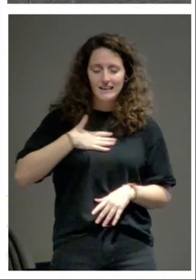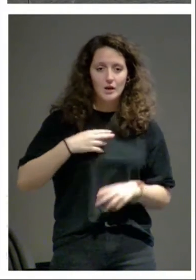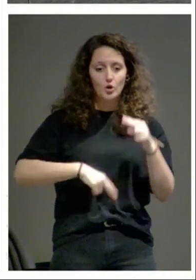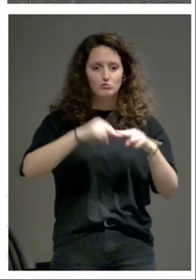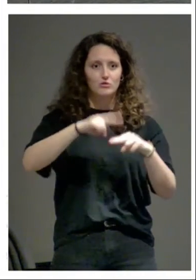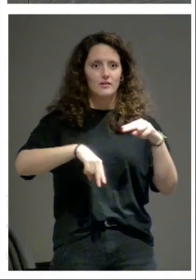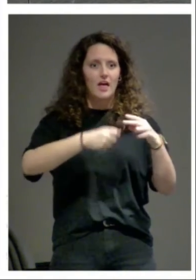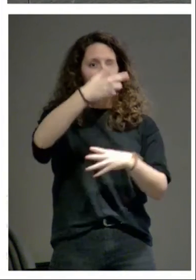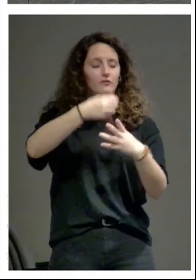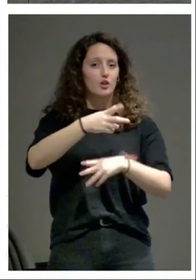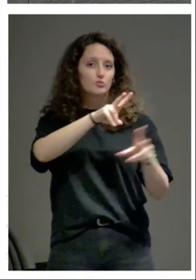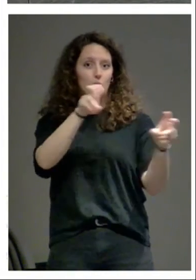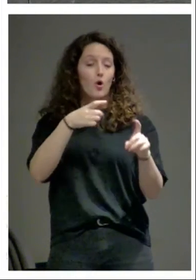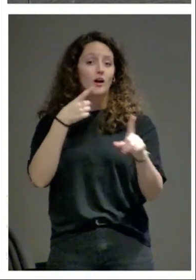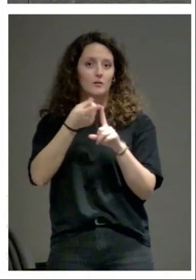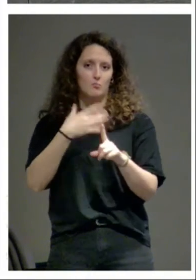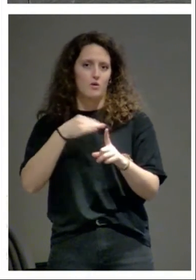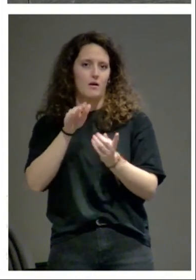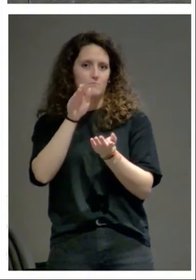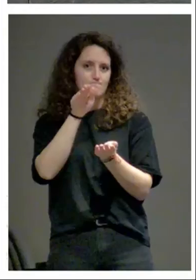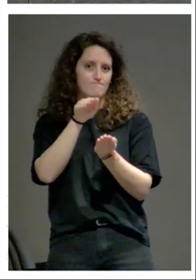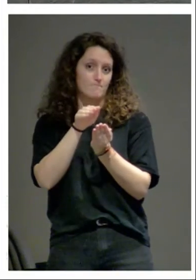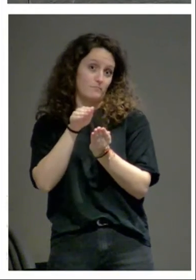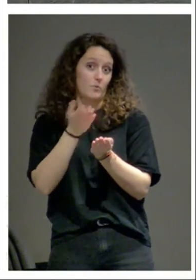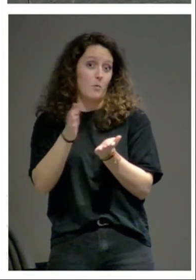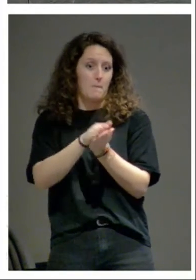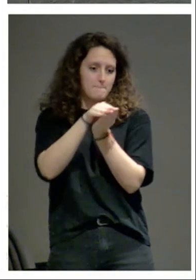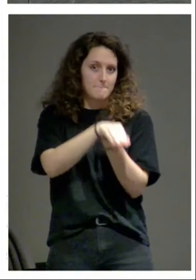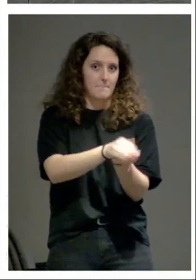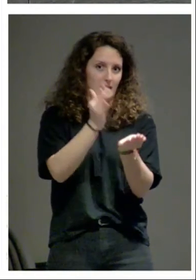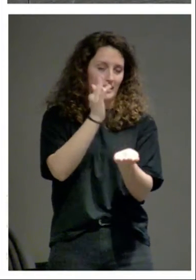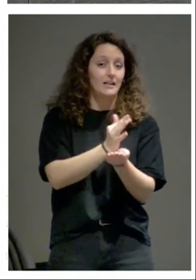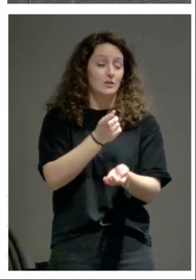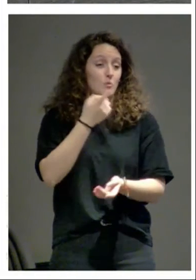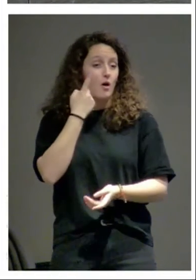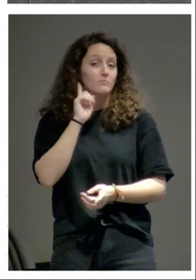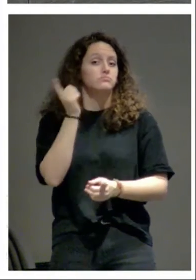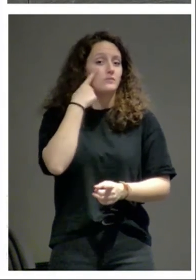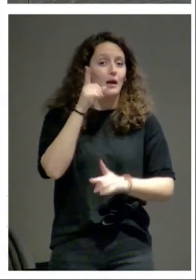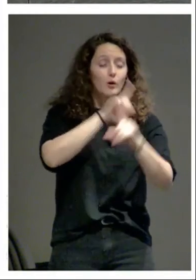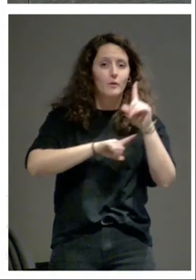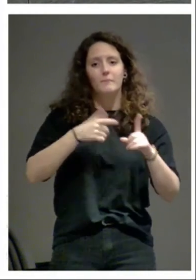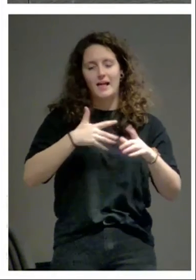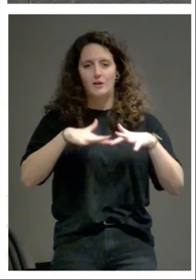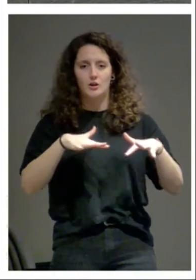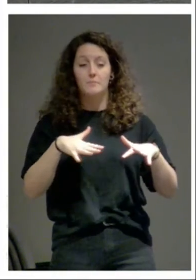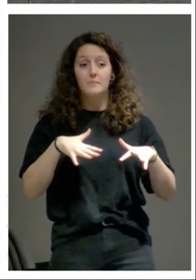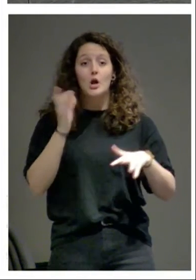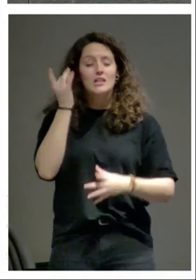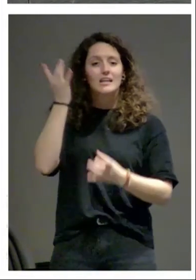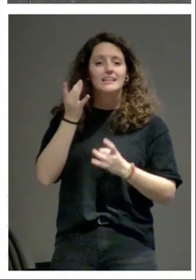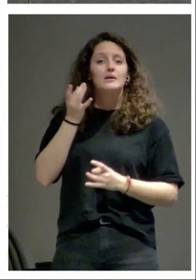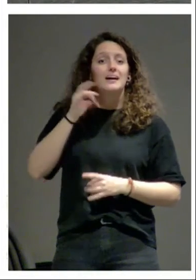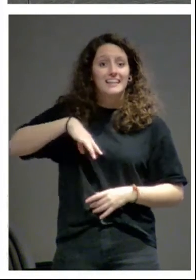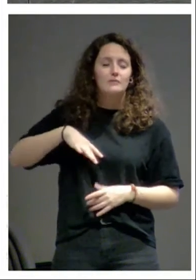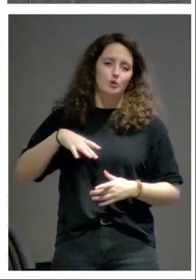nuevos edificios para enterrarse allí se detectó ese problema y actuaron y quien había detrás de esa iniciativa en muchos casos